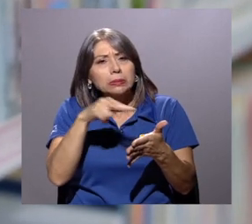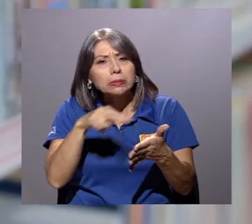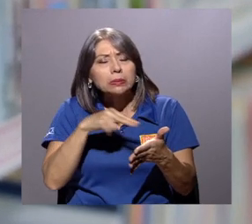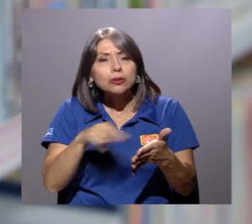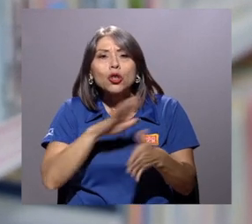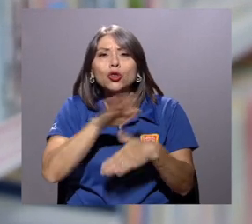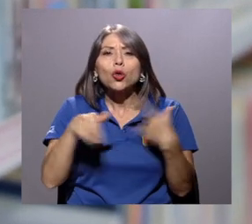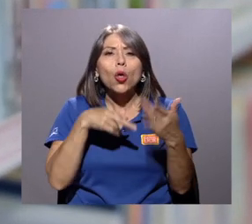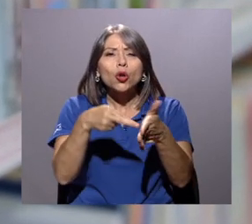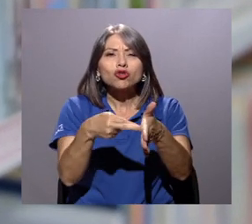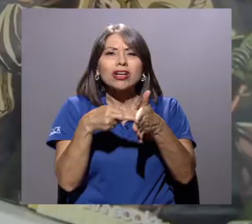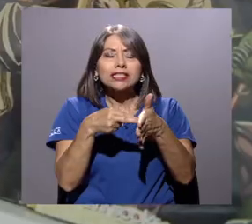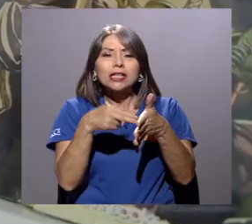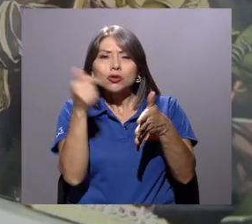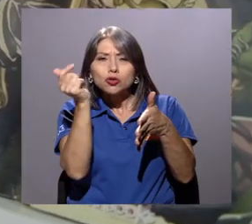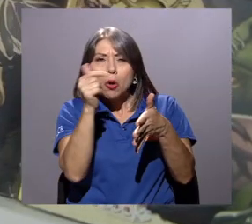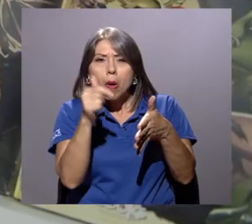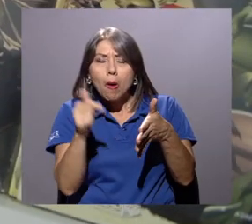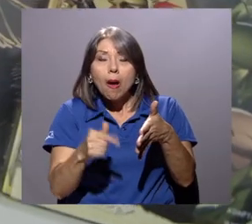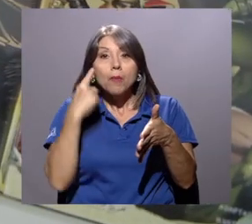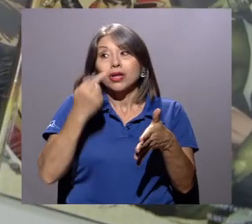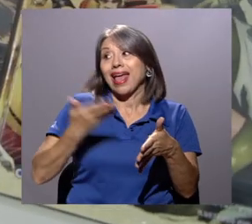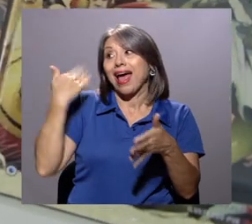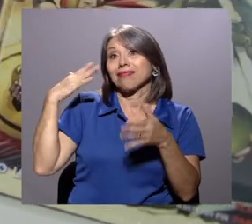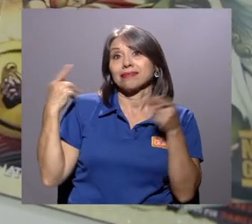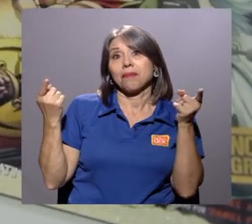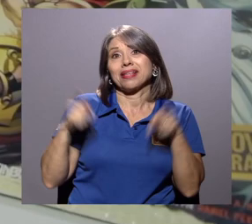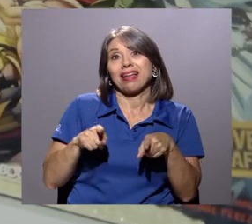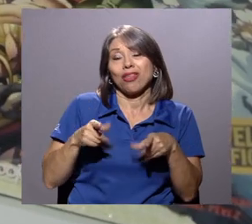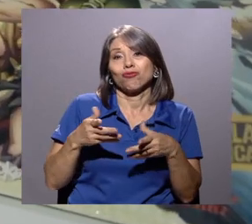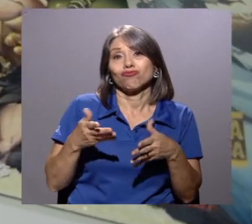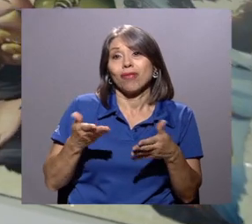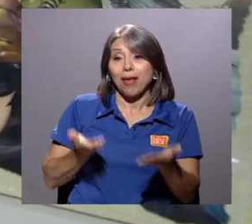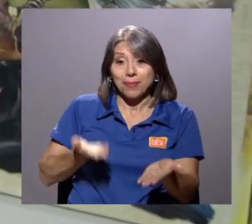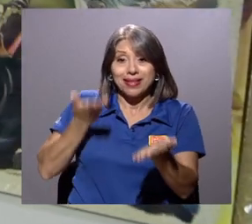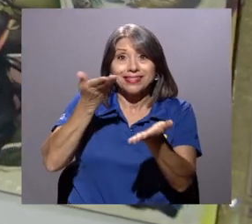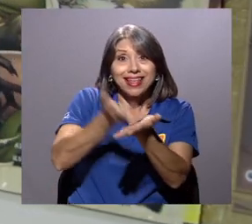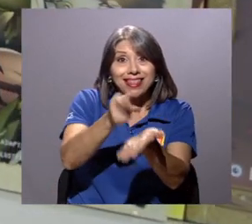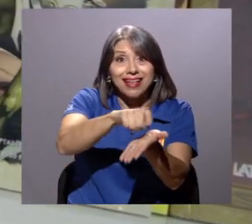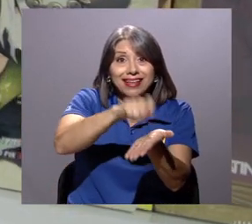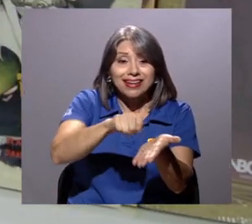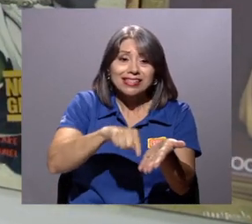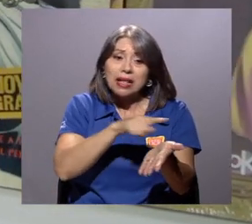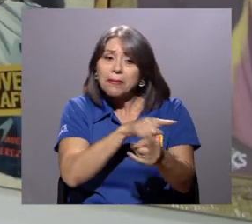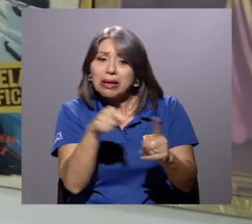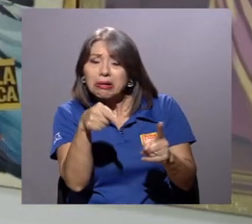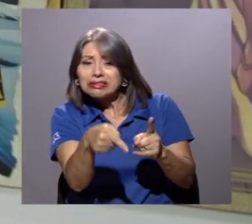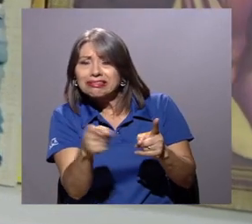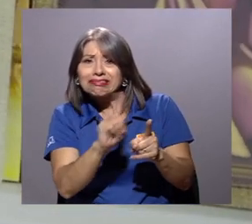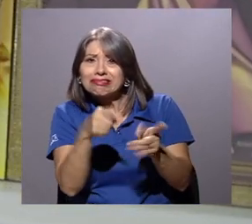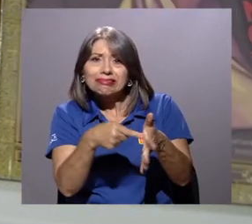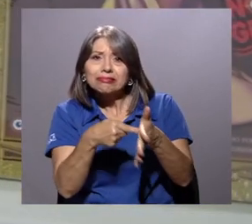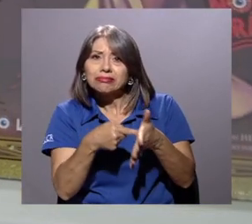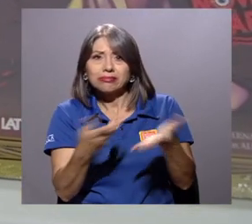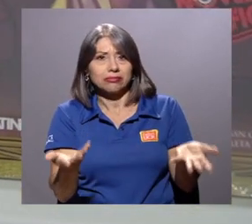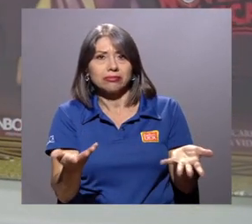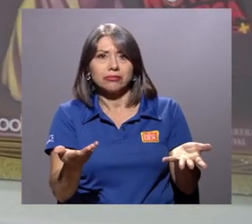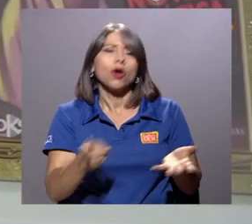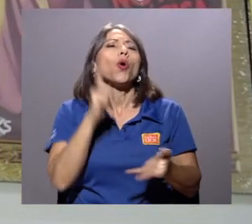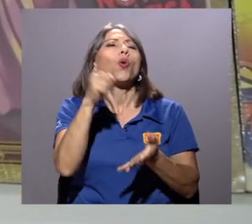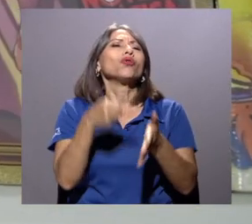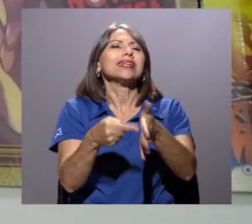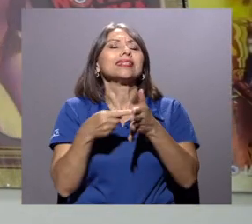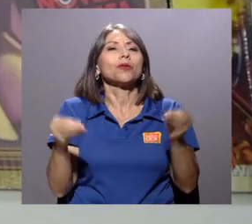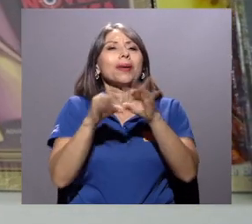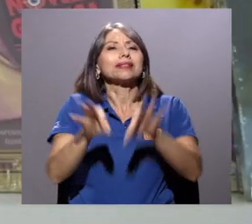requisitos de esta convocatoria. Ya que se han presentado casos en que algunas propuestas no cumplen con los requerimientos mínimos. Uno de los más